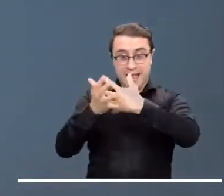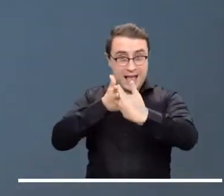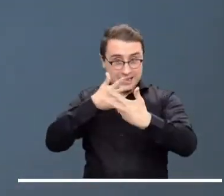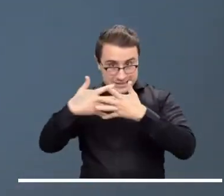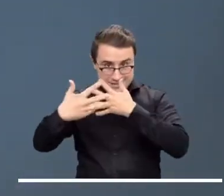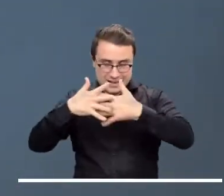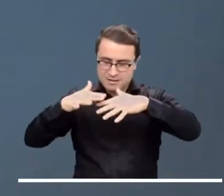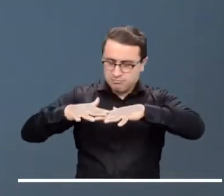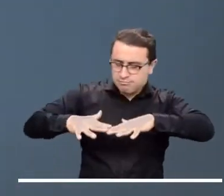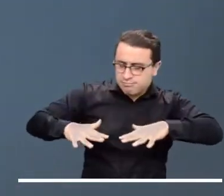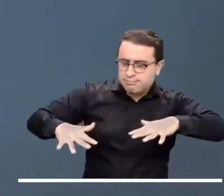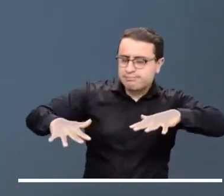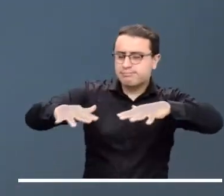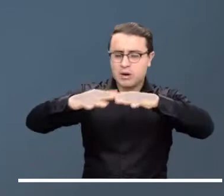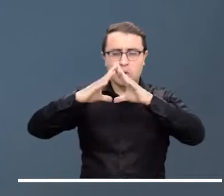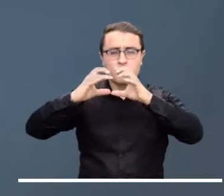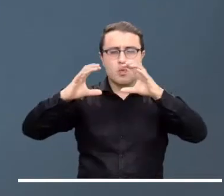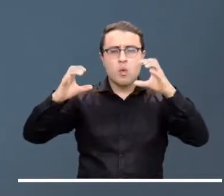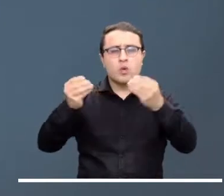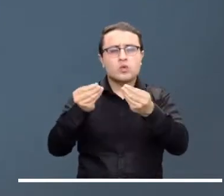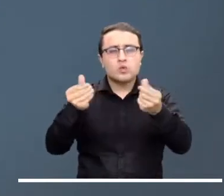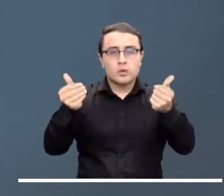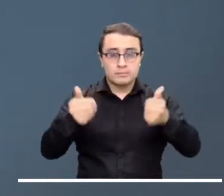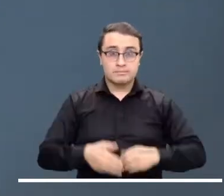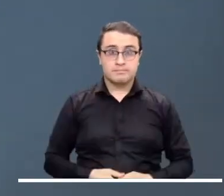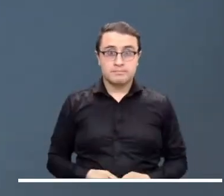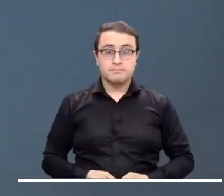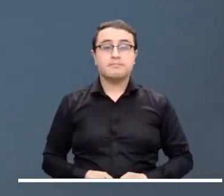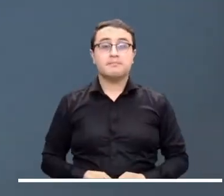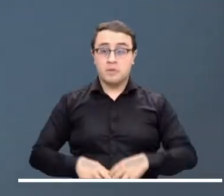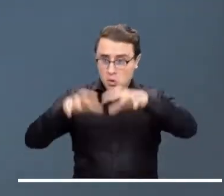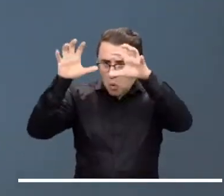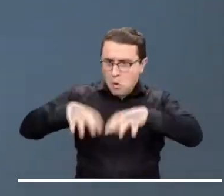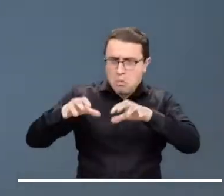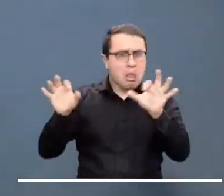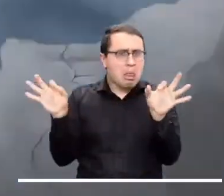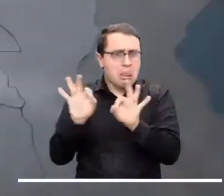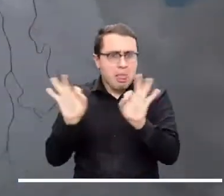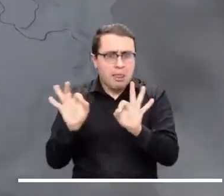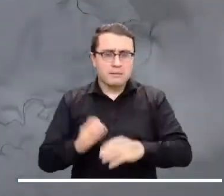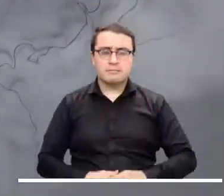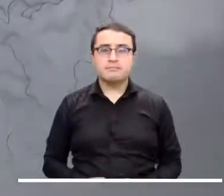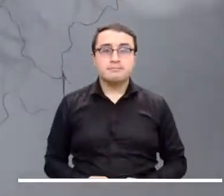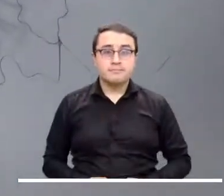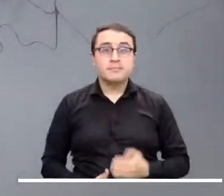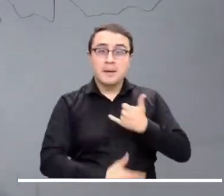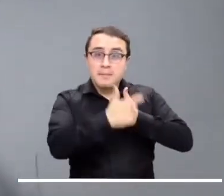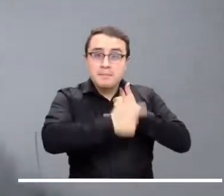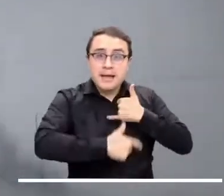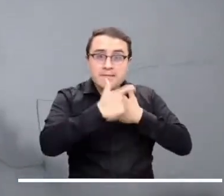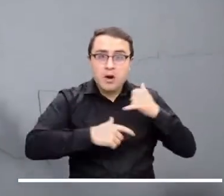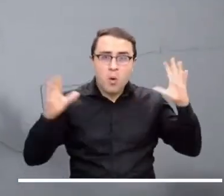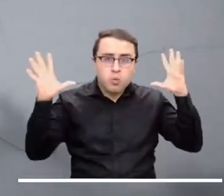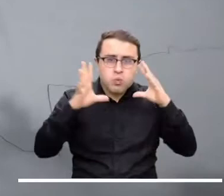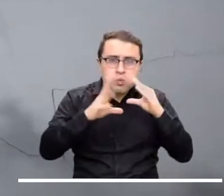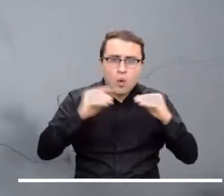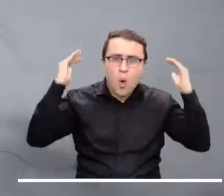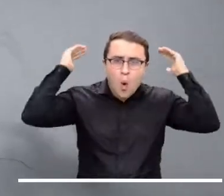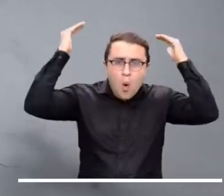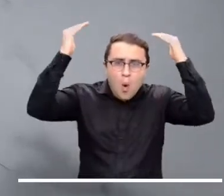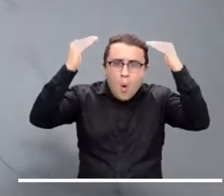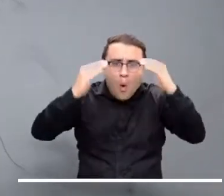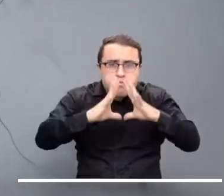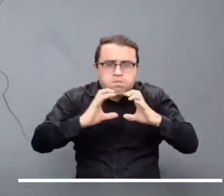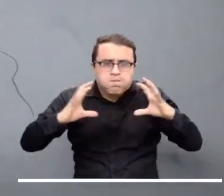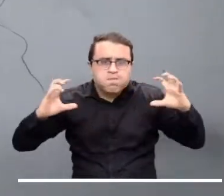En el archipiélago de San Andrés y Providencia la nubosidad sería parcial. No se esperan lluvias durante la noche en las islas. La jornada en el Pacífico